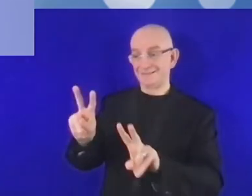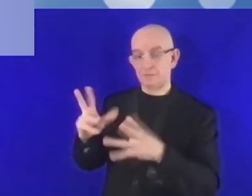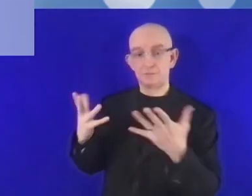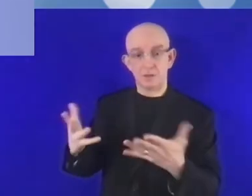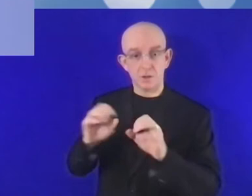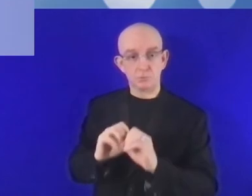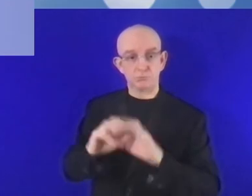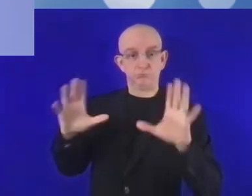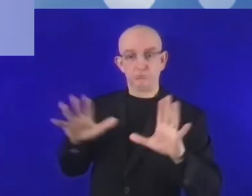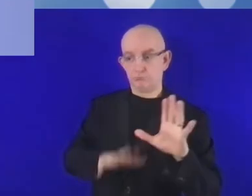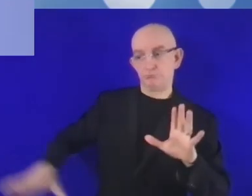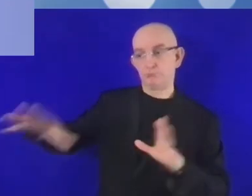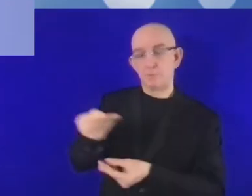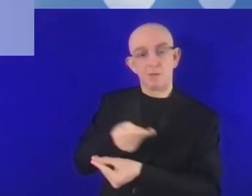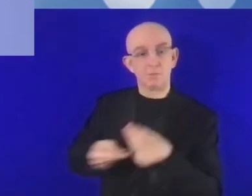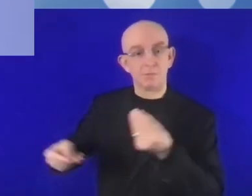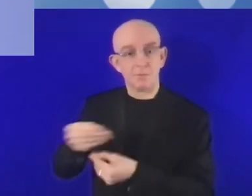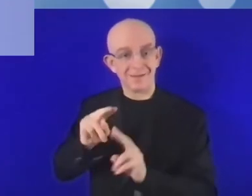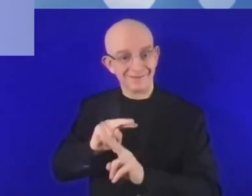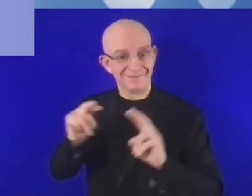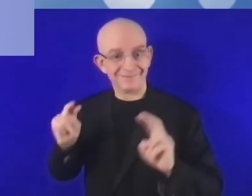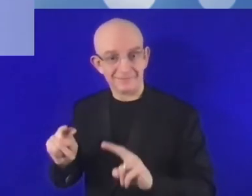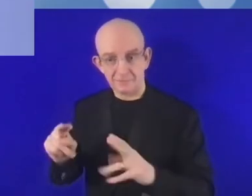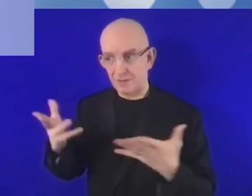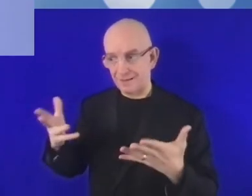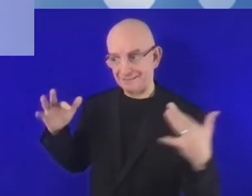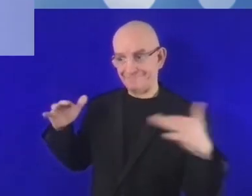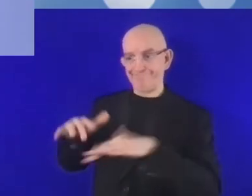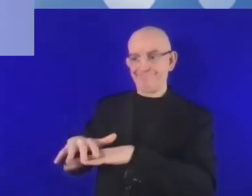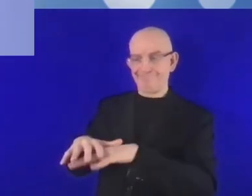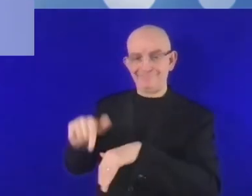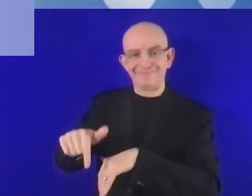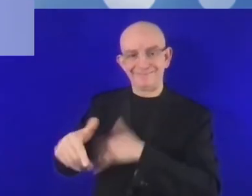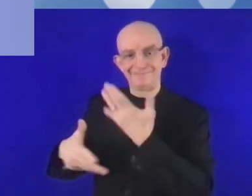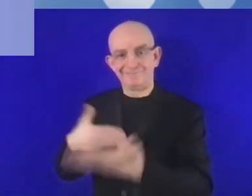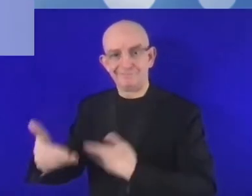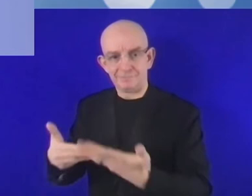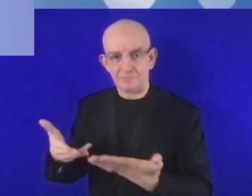Pensando en ello, desde la perspectiva más amplia, desde la perspectiva del mercado, vemos que